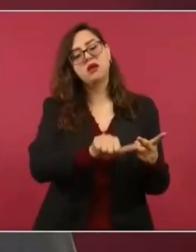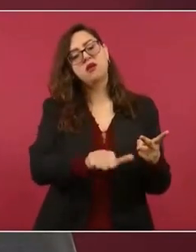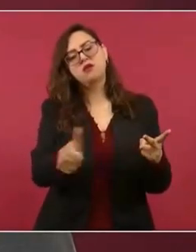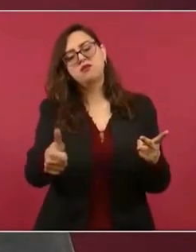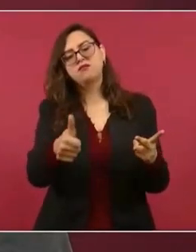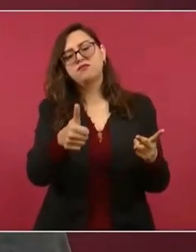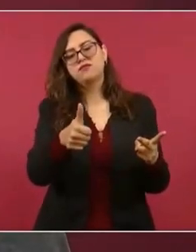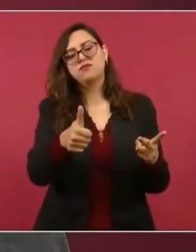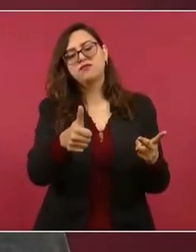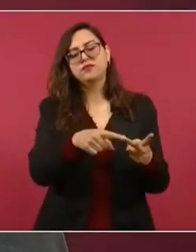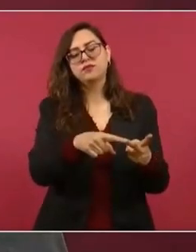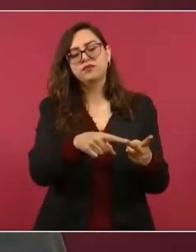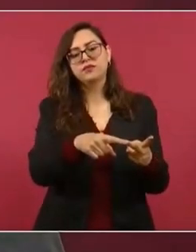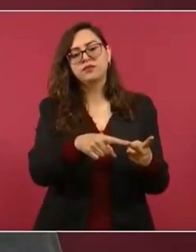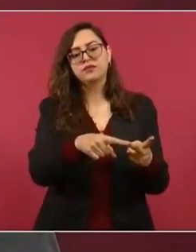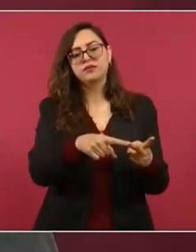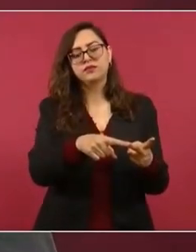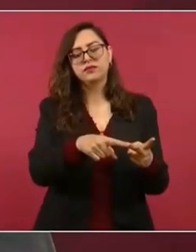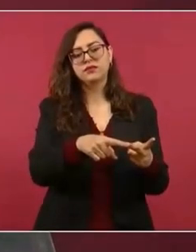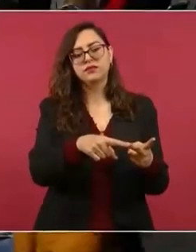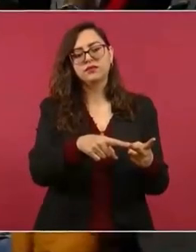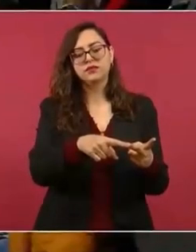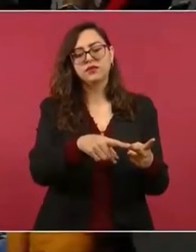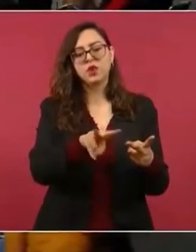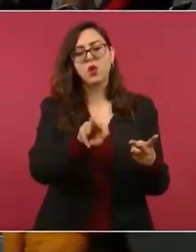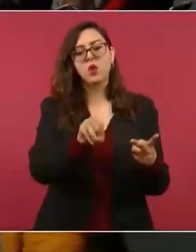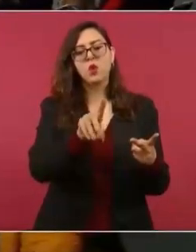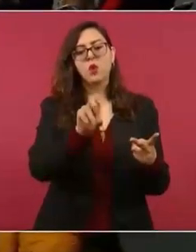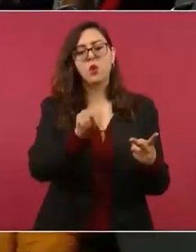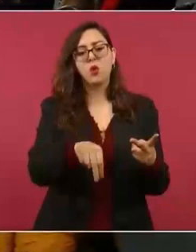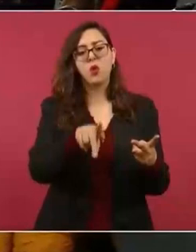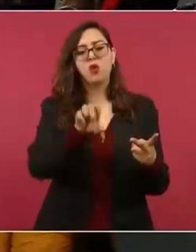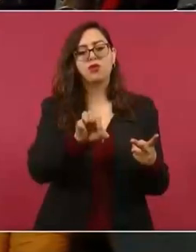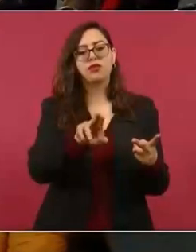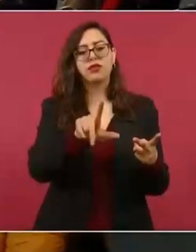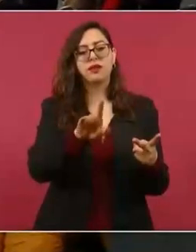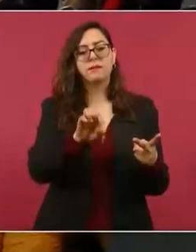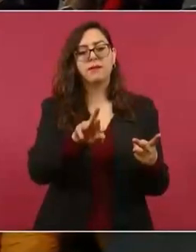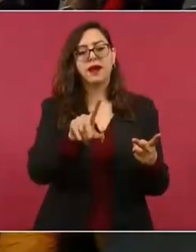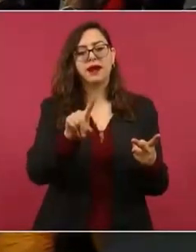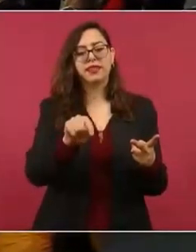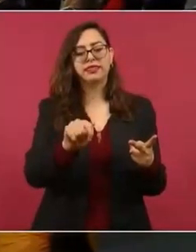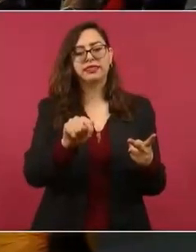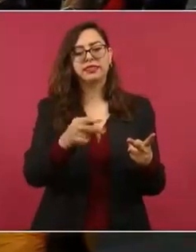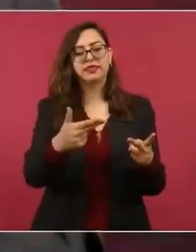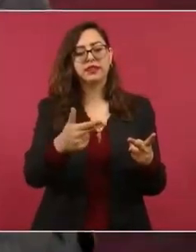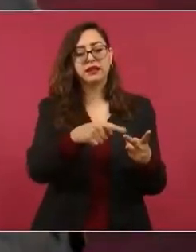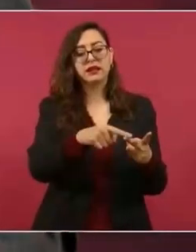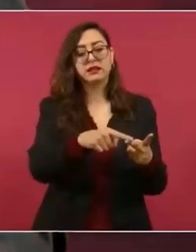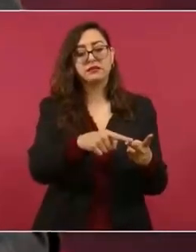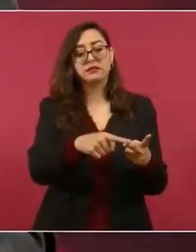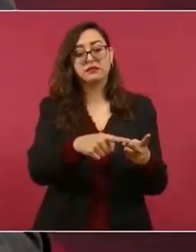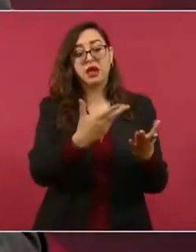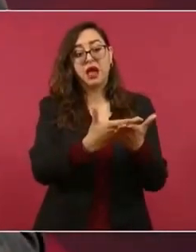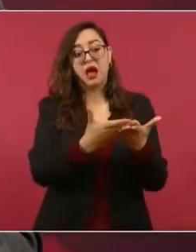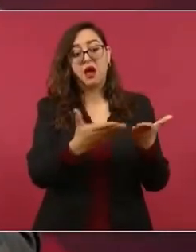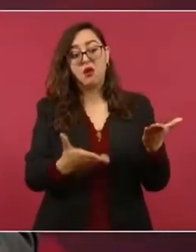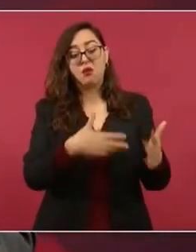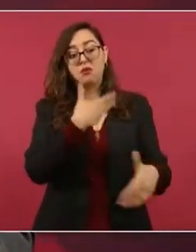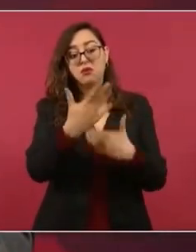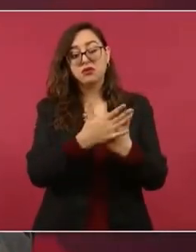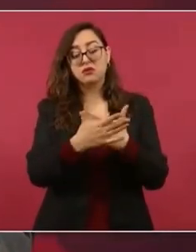orador oficial, ahora va a ser el del INE.